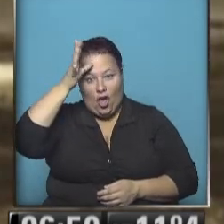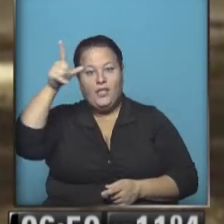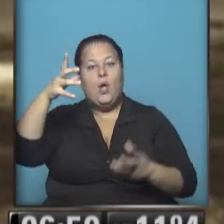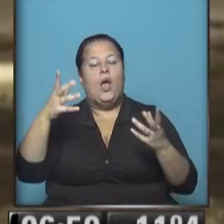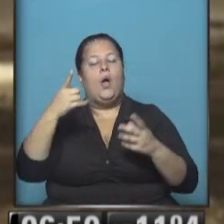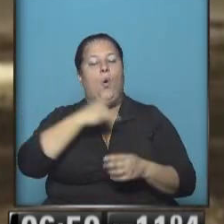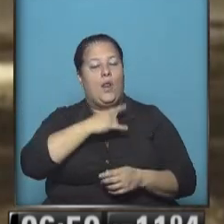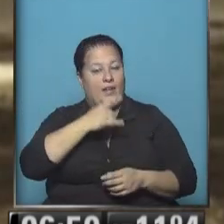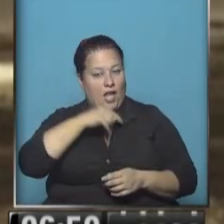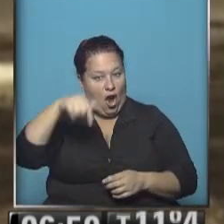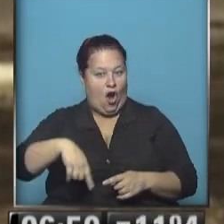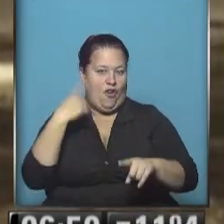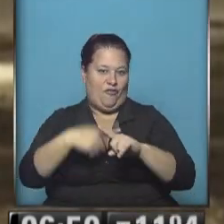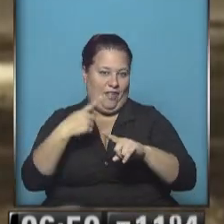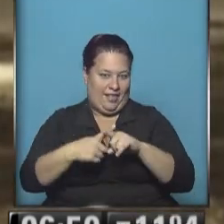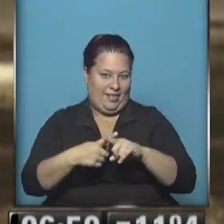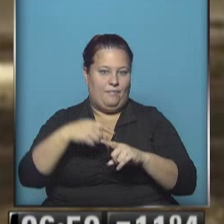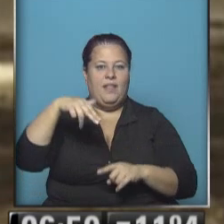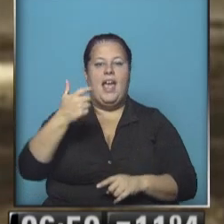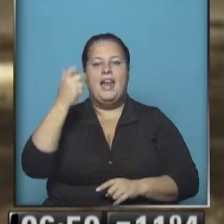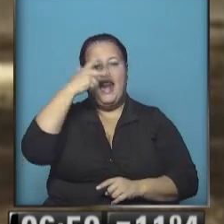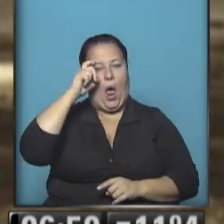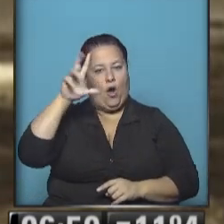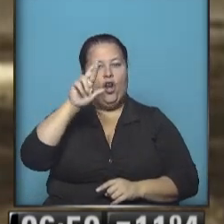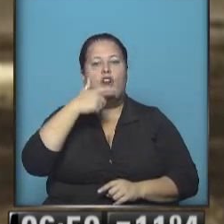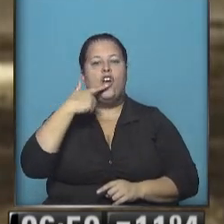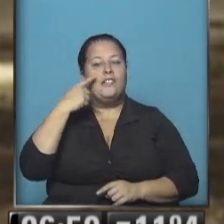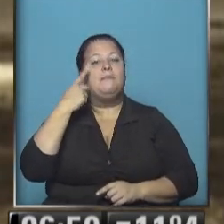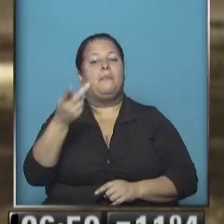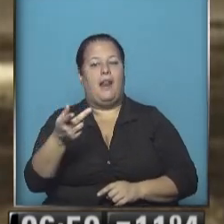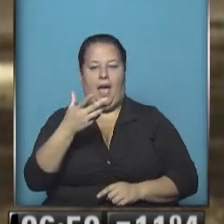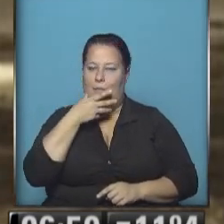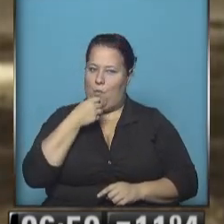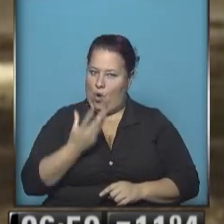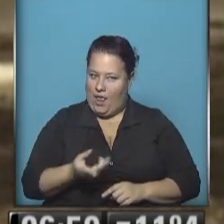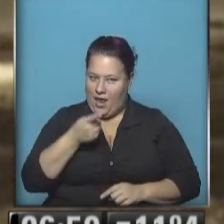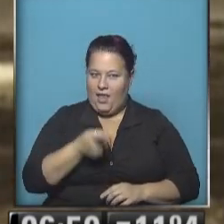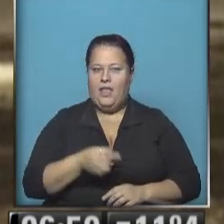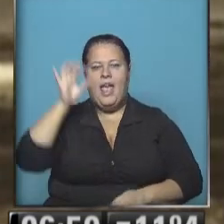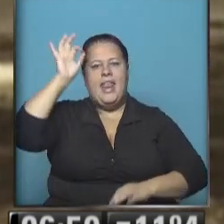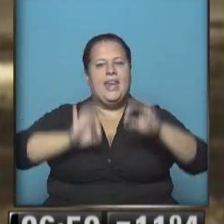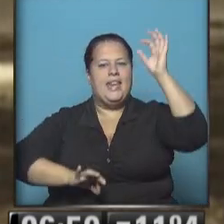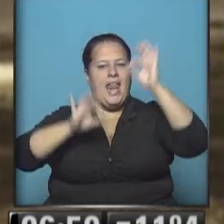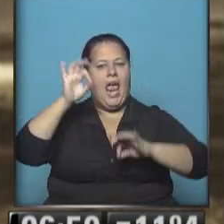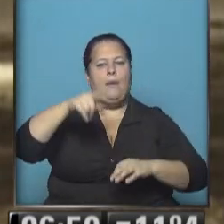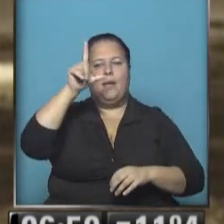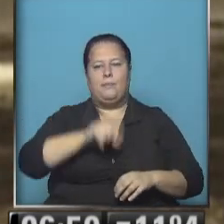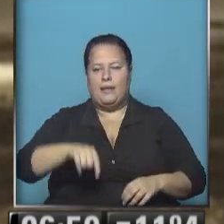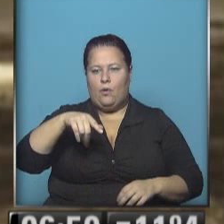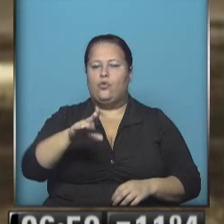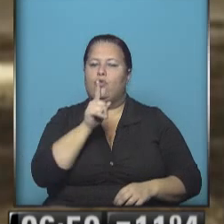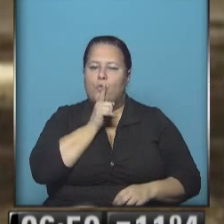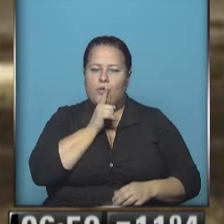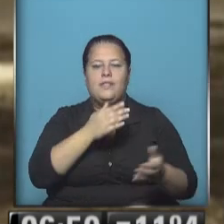universidad hoy está de fiesta. Nahuel Rossi. Mirá, qué buen mozote es él. Nevando en la meseta patagónica del